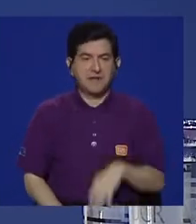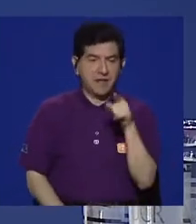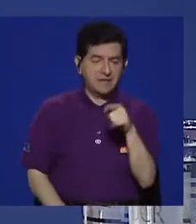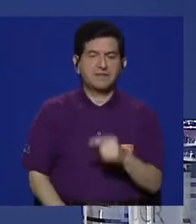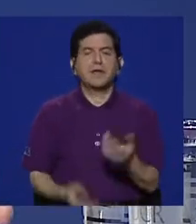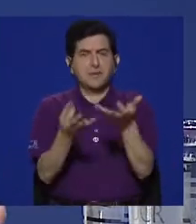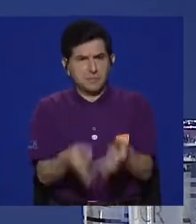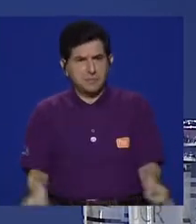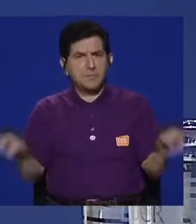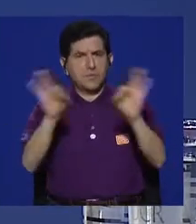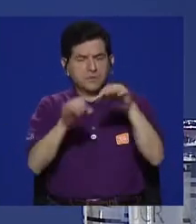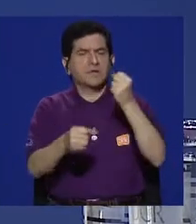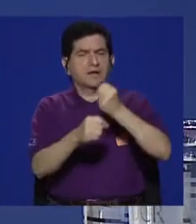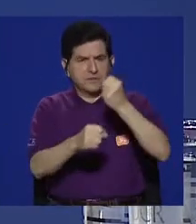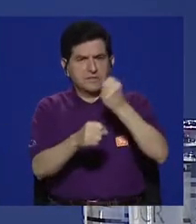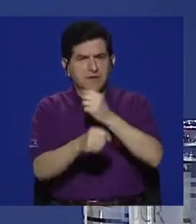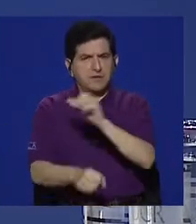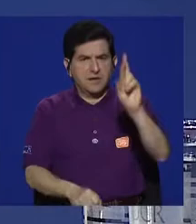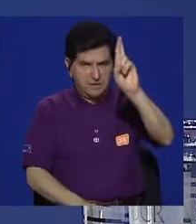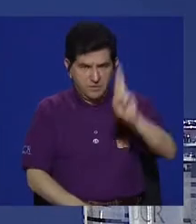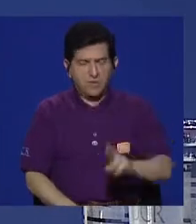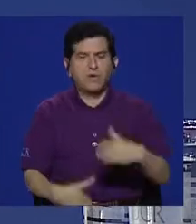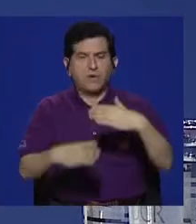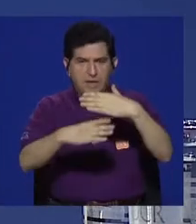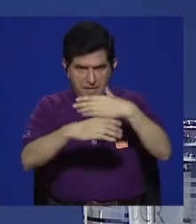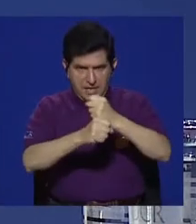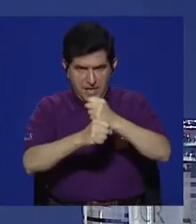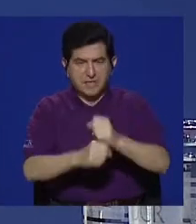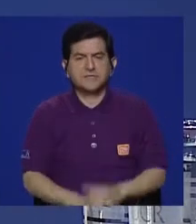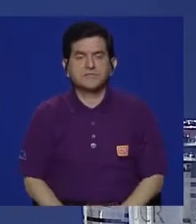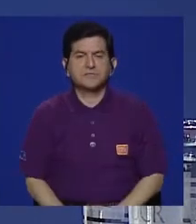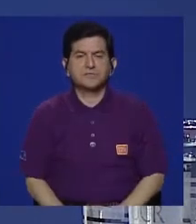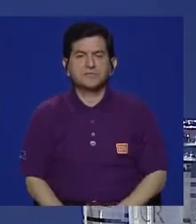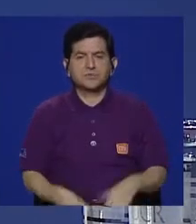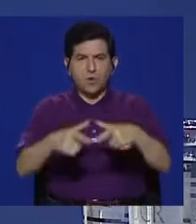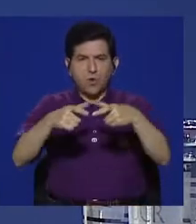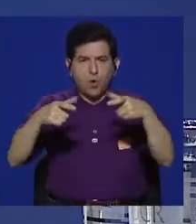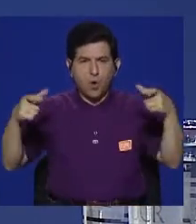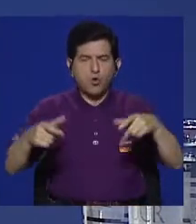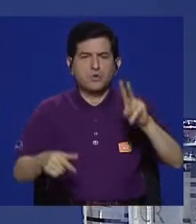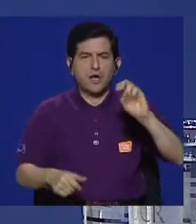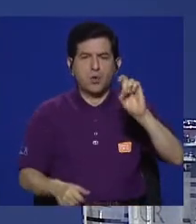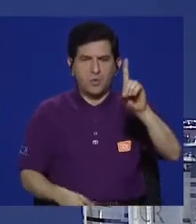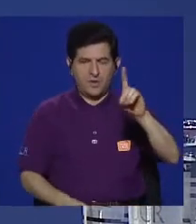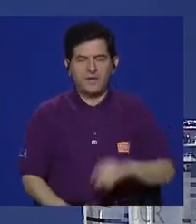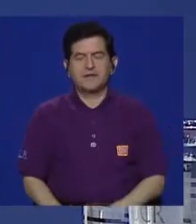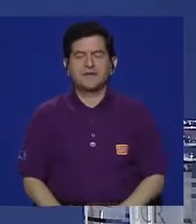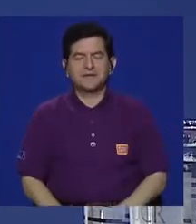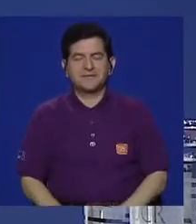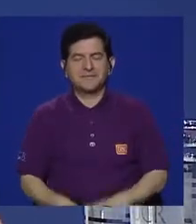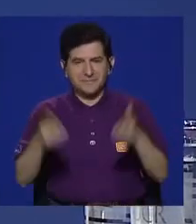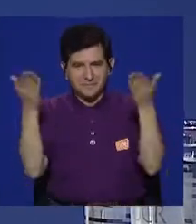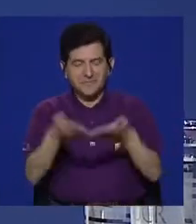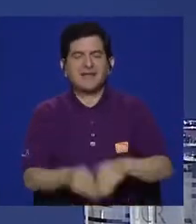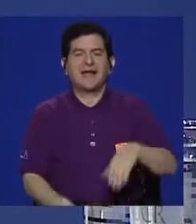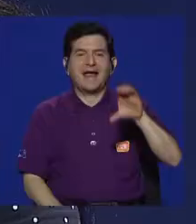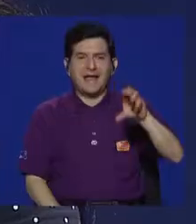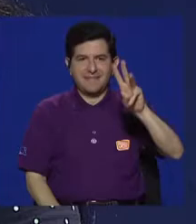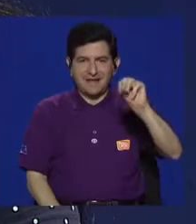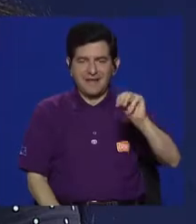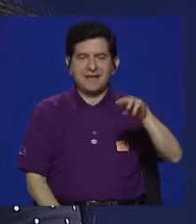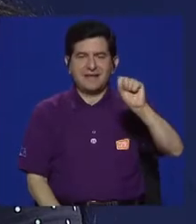sobre esta importante producción costarricense realizada por Onda UNED. Le damos la bienvenida a Catalina